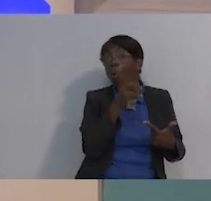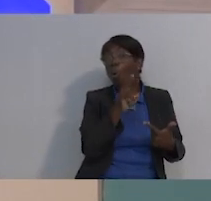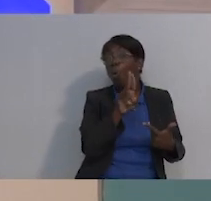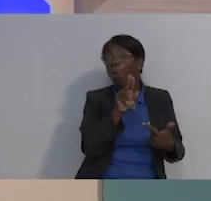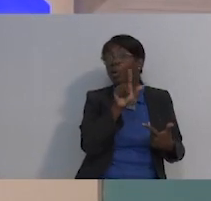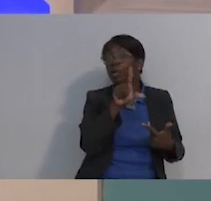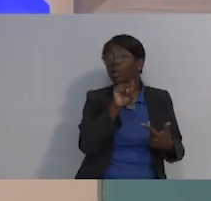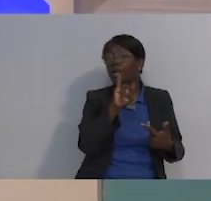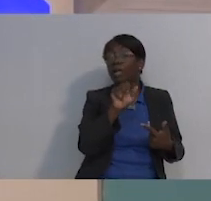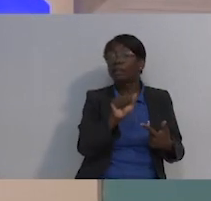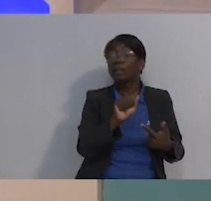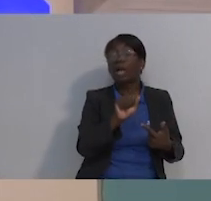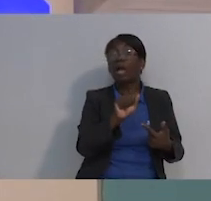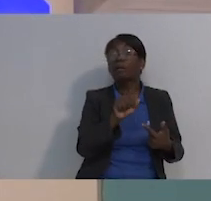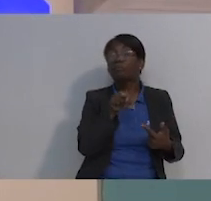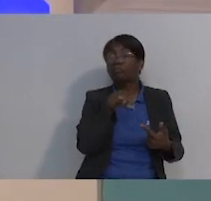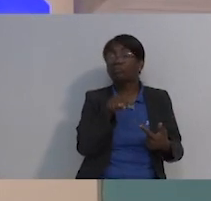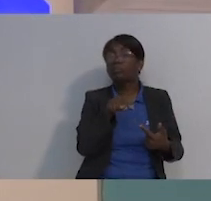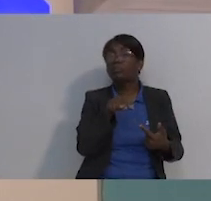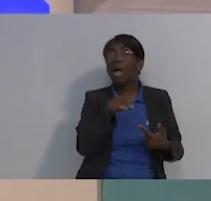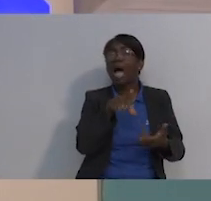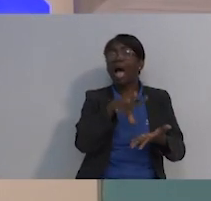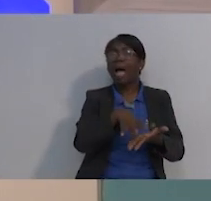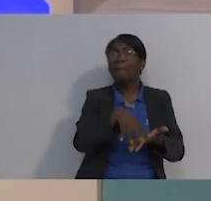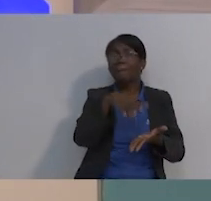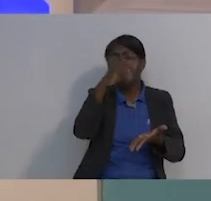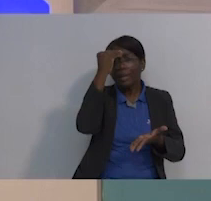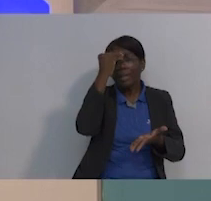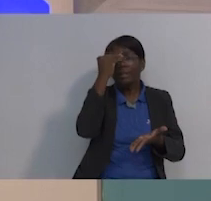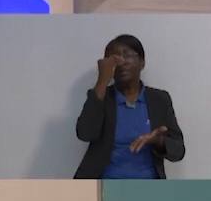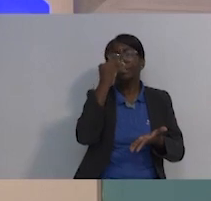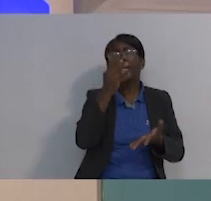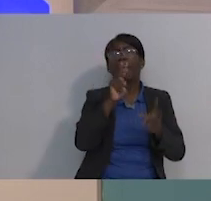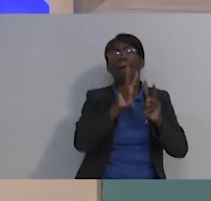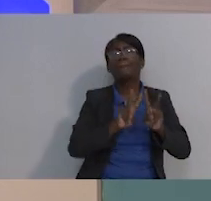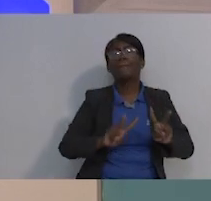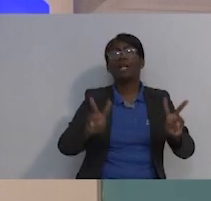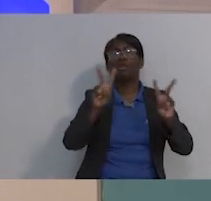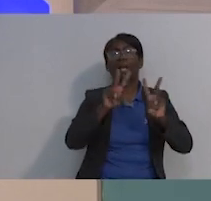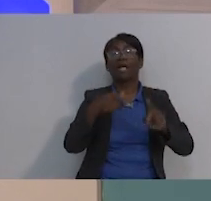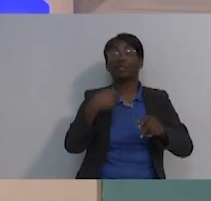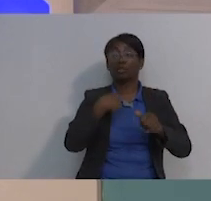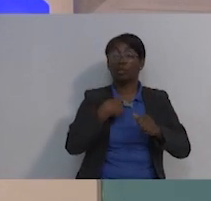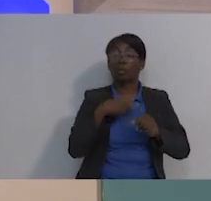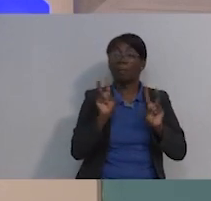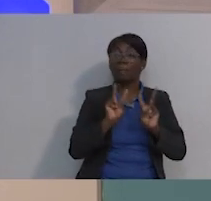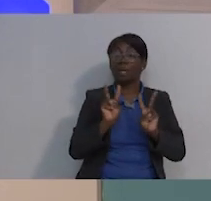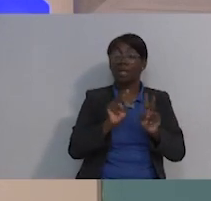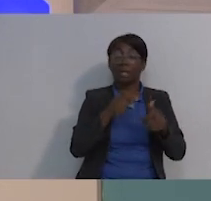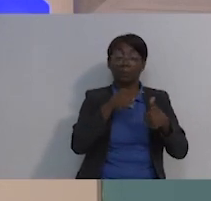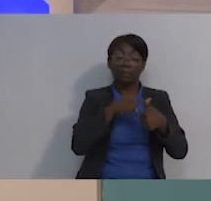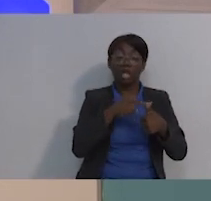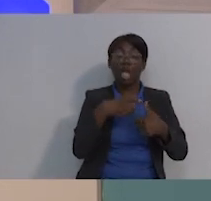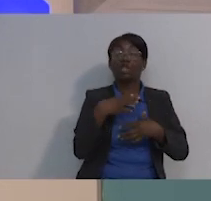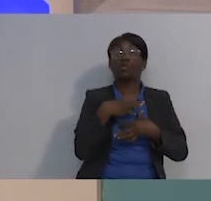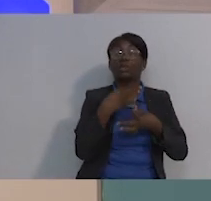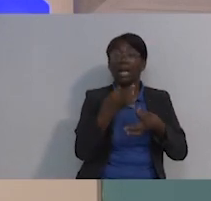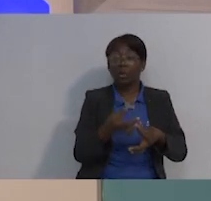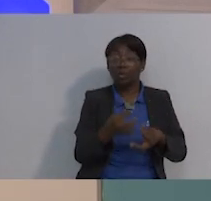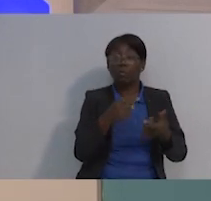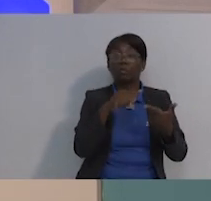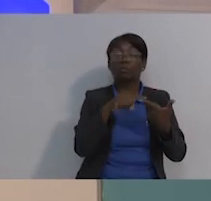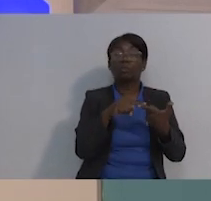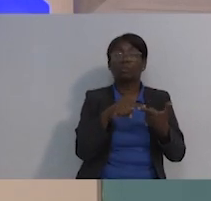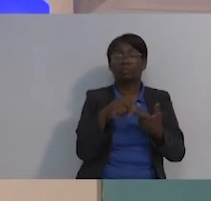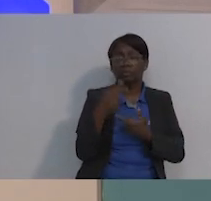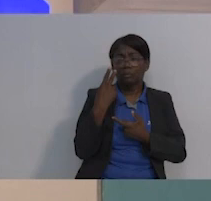tu vida, valorar tu salud, te das cuenta de que son las cosas importantes, porque cuando uno se enfrenta